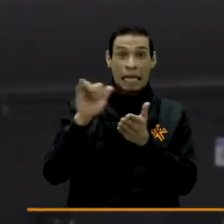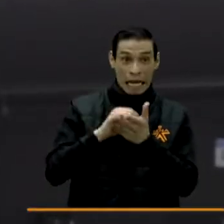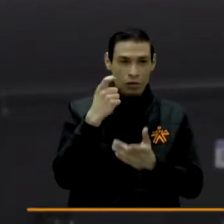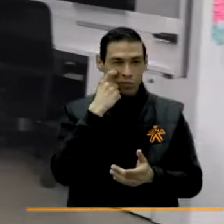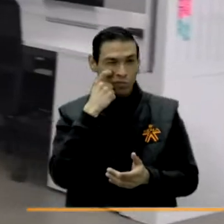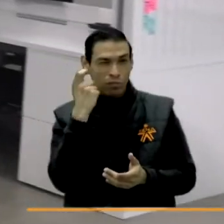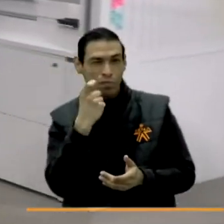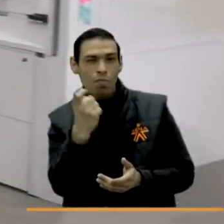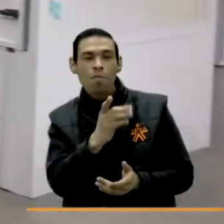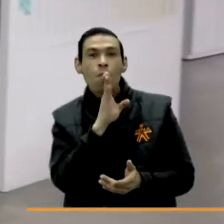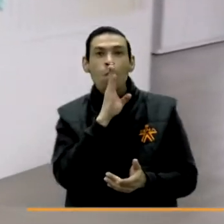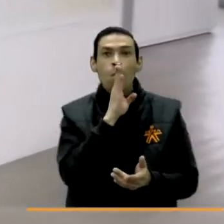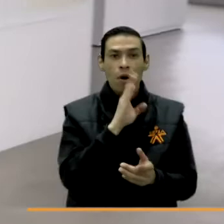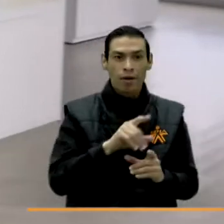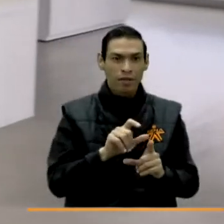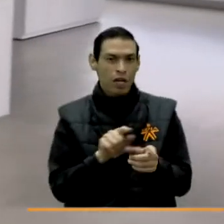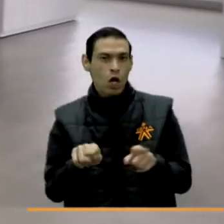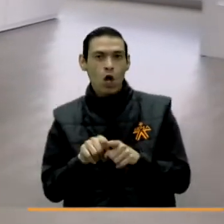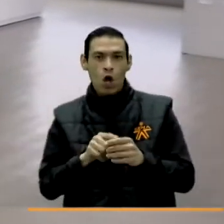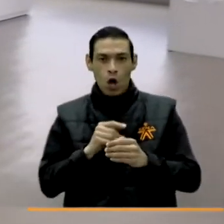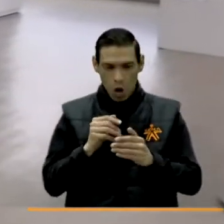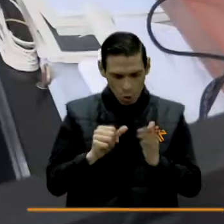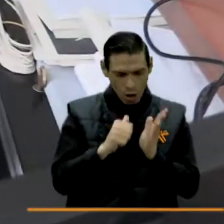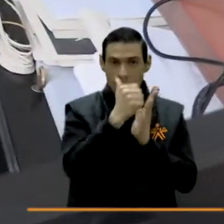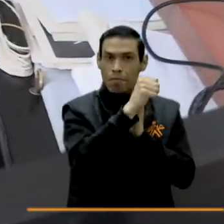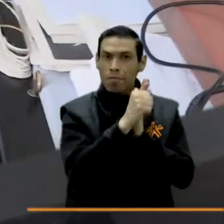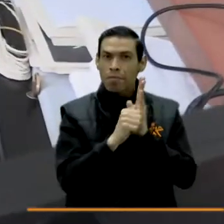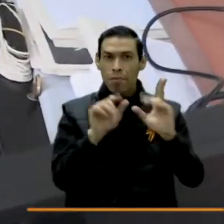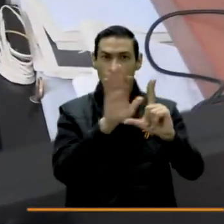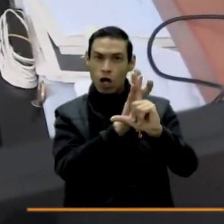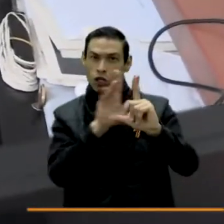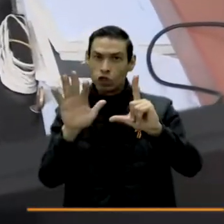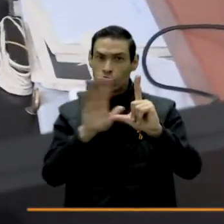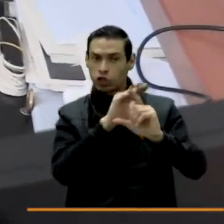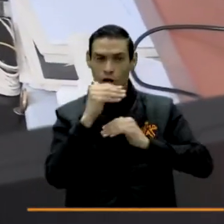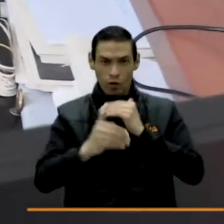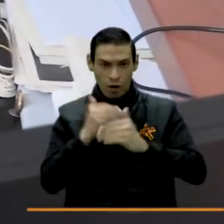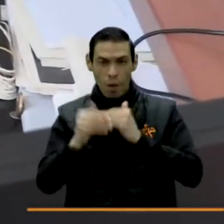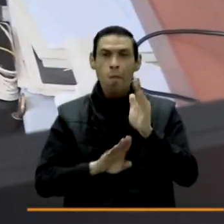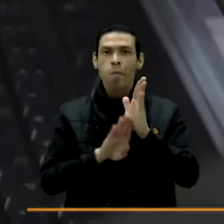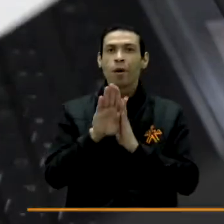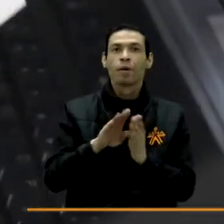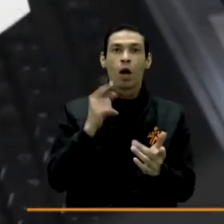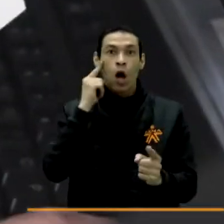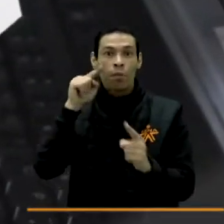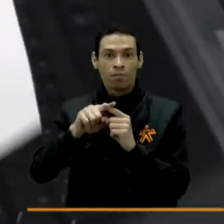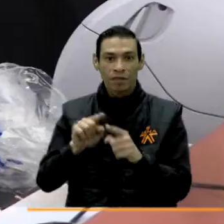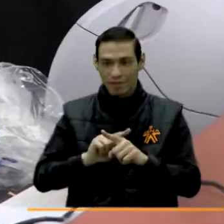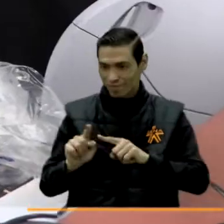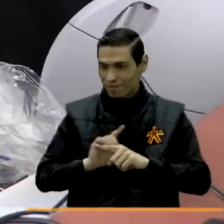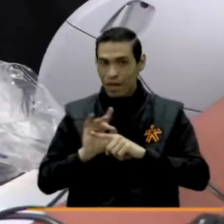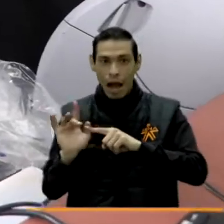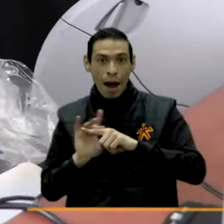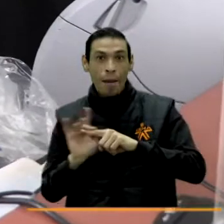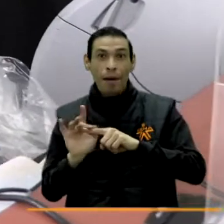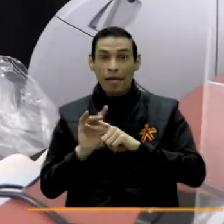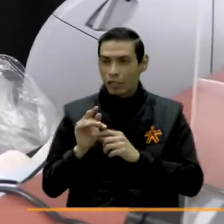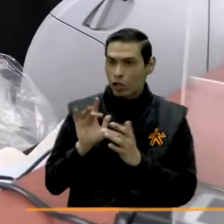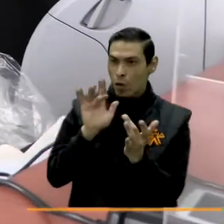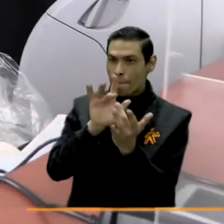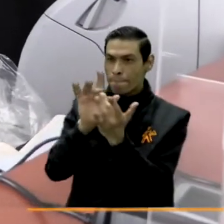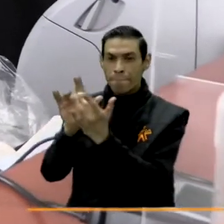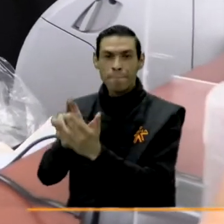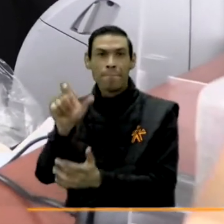buscando personas desarrolladoras de software que nos permitan a nosotros comenzar a acercarnos a través de las aplicaciones a las personas.